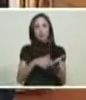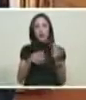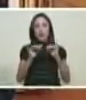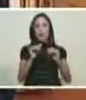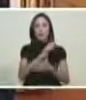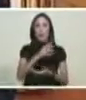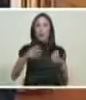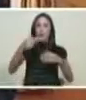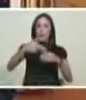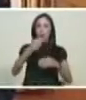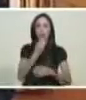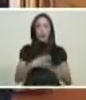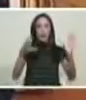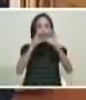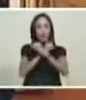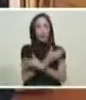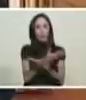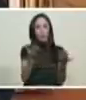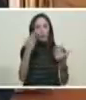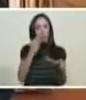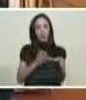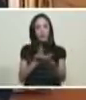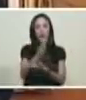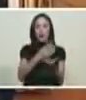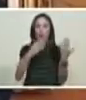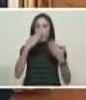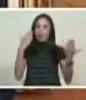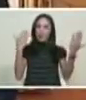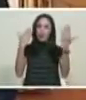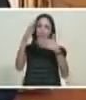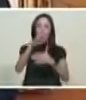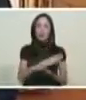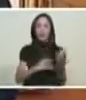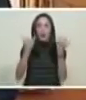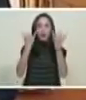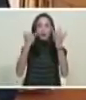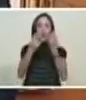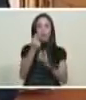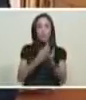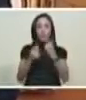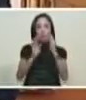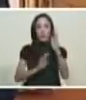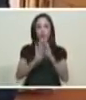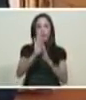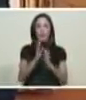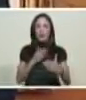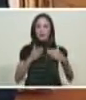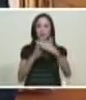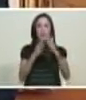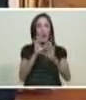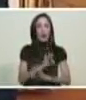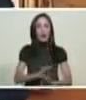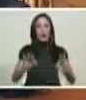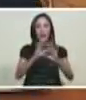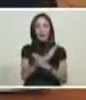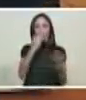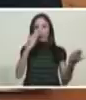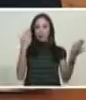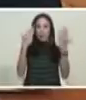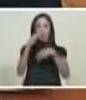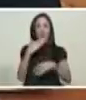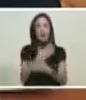buenas noches Venezuela sigamos avanzando en el programa de recuperación económica y que nada ni nadie nos detenga